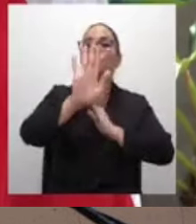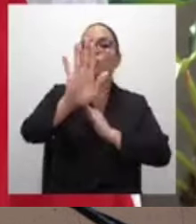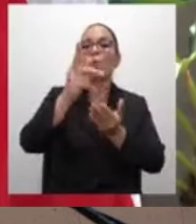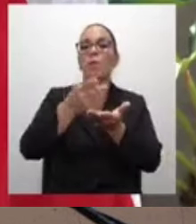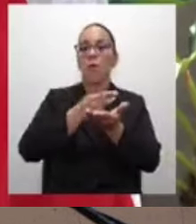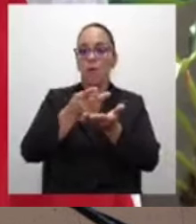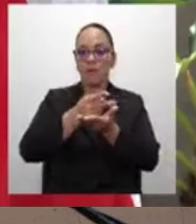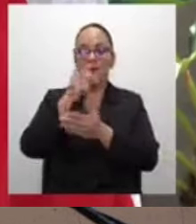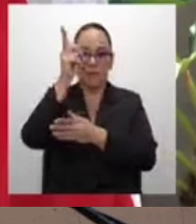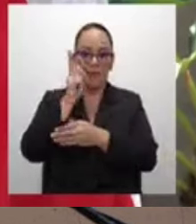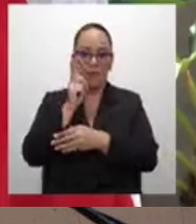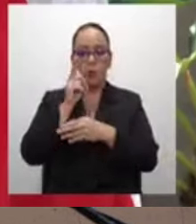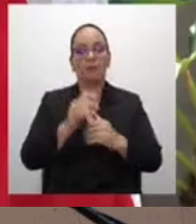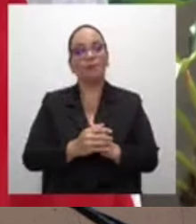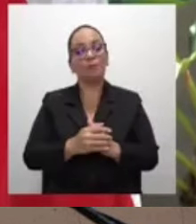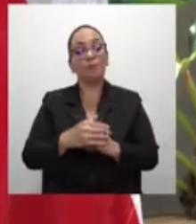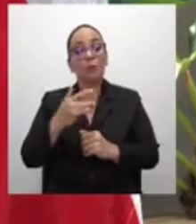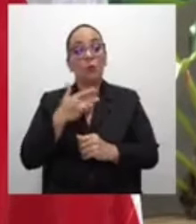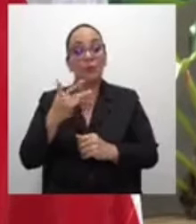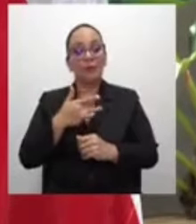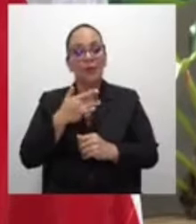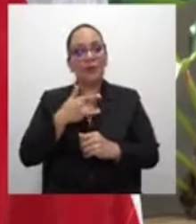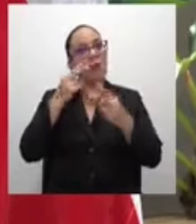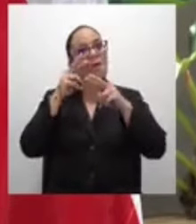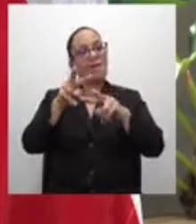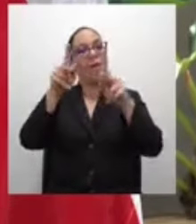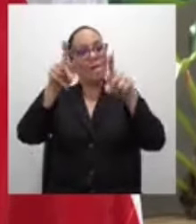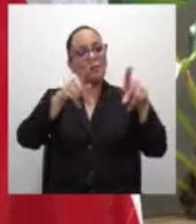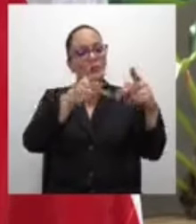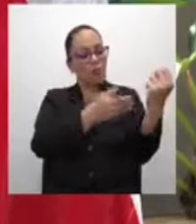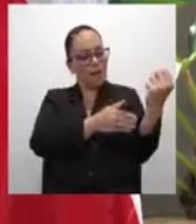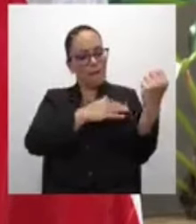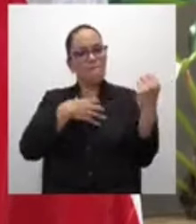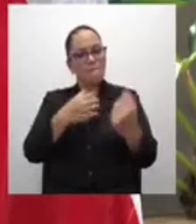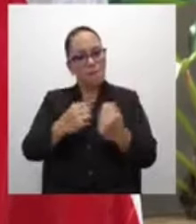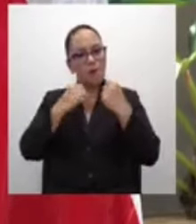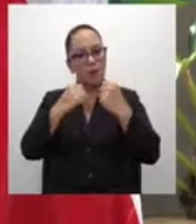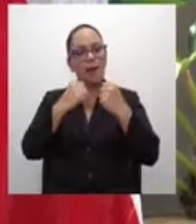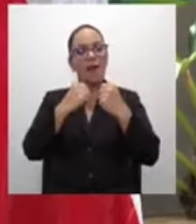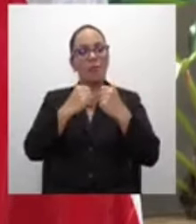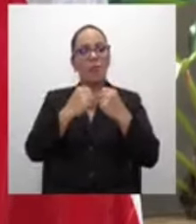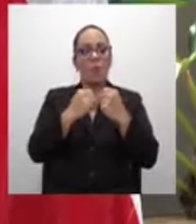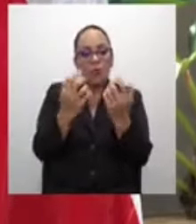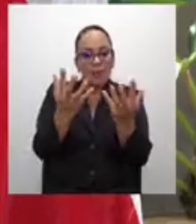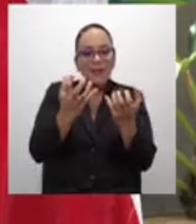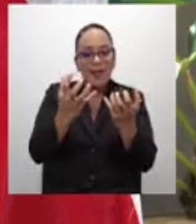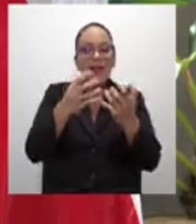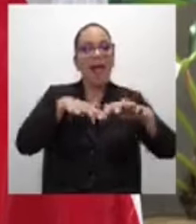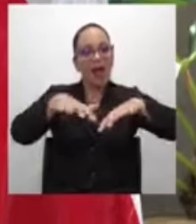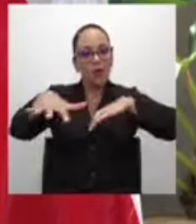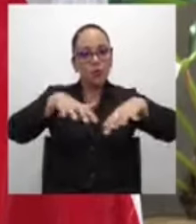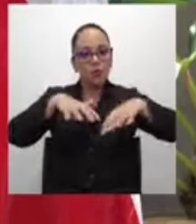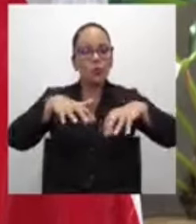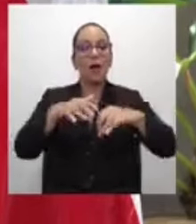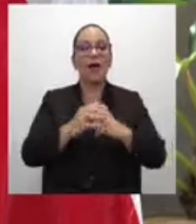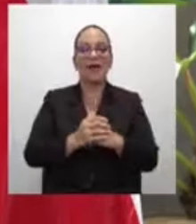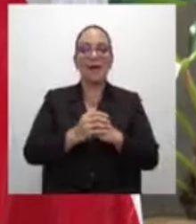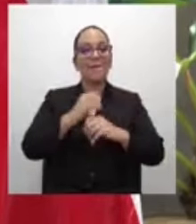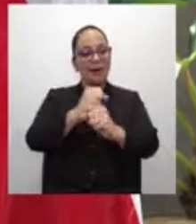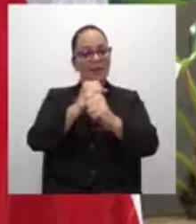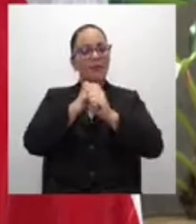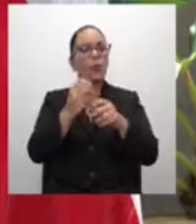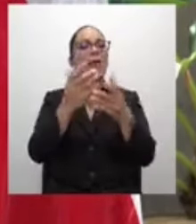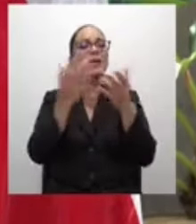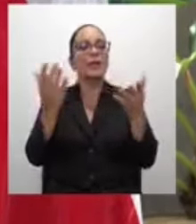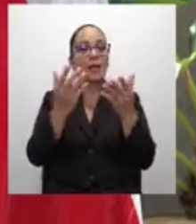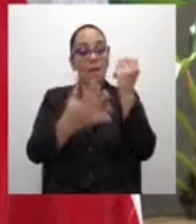Y yo siento que los veo muy empoderados, con muchas ganas de actuar, para asegurarse que la pobreza,